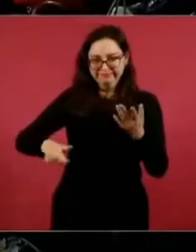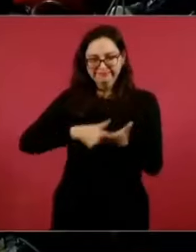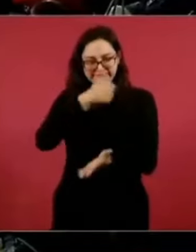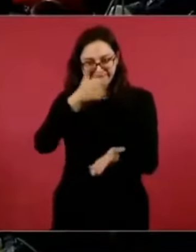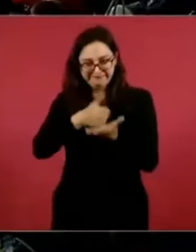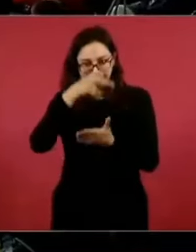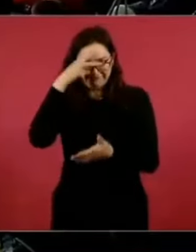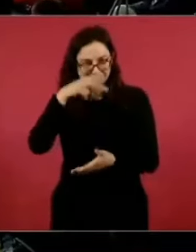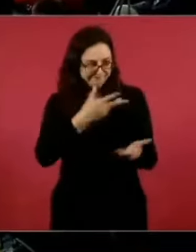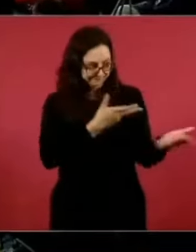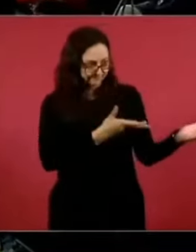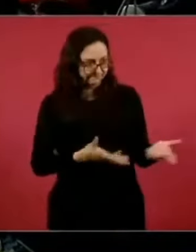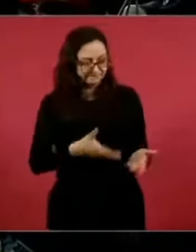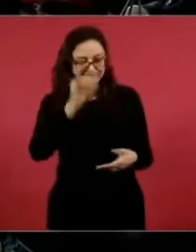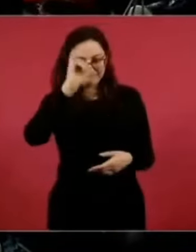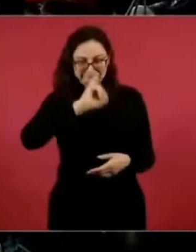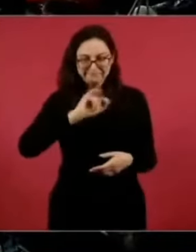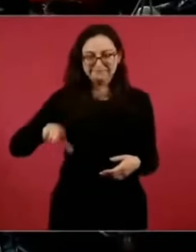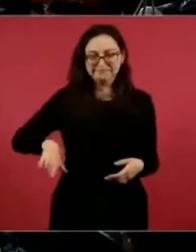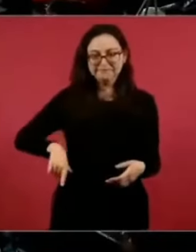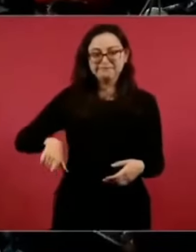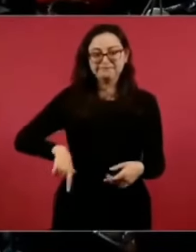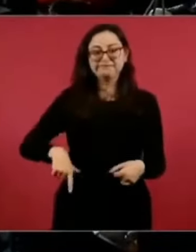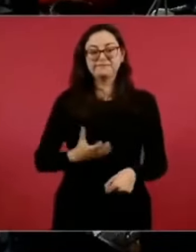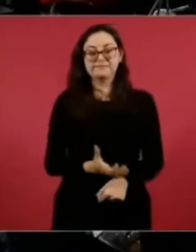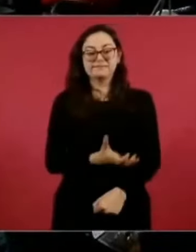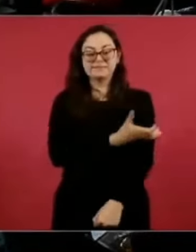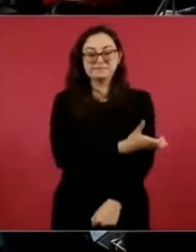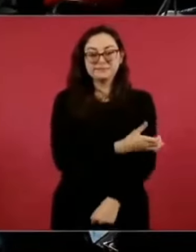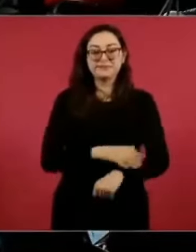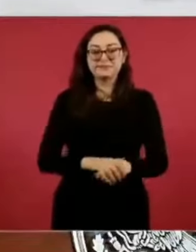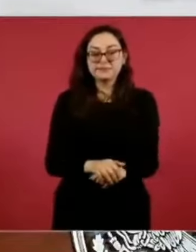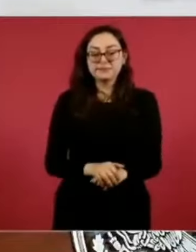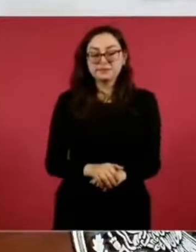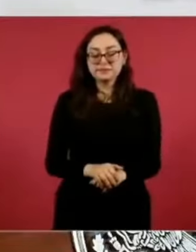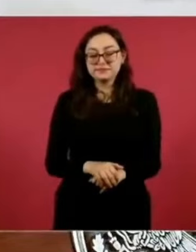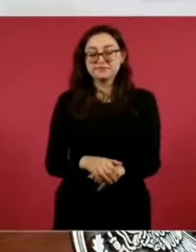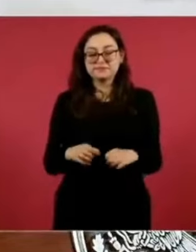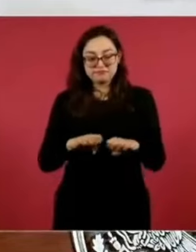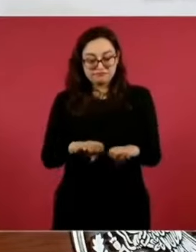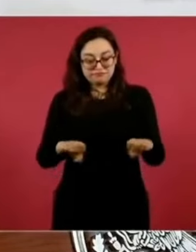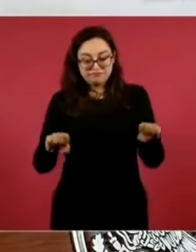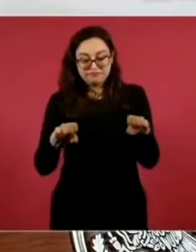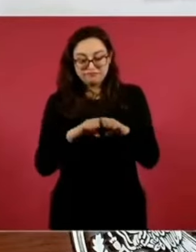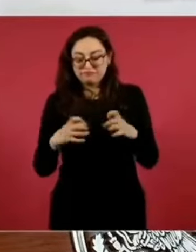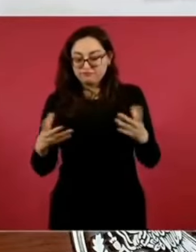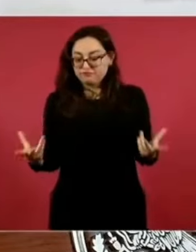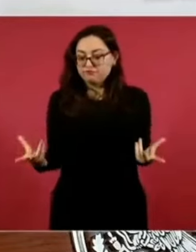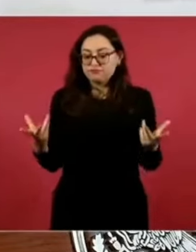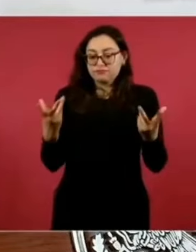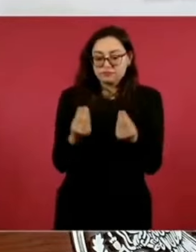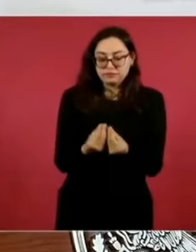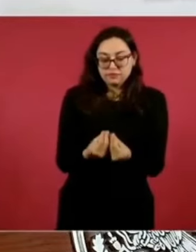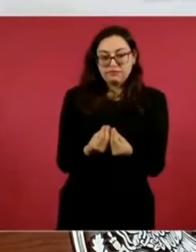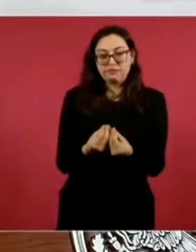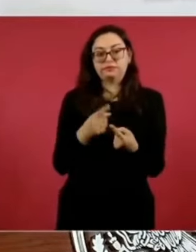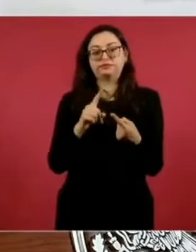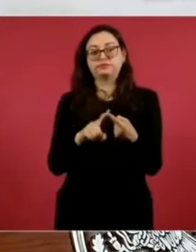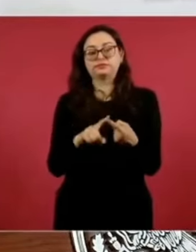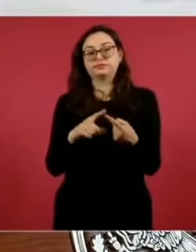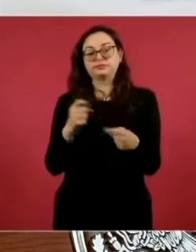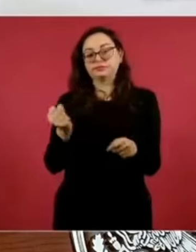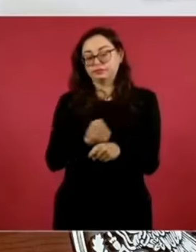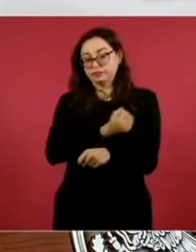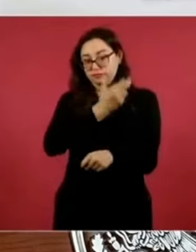por eso está aquí el jefe de gobierno, es un equipo, la Secretaría de Cultura,